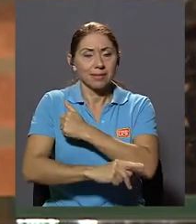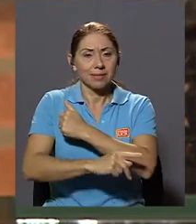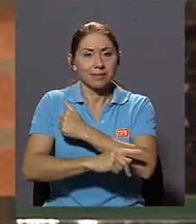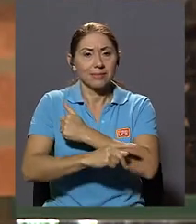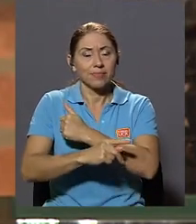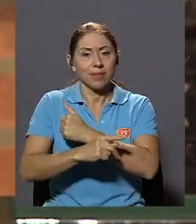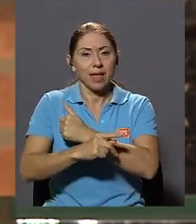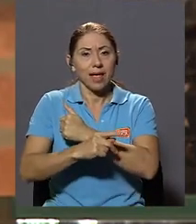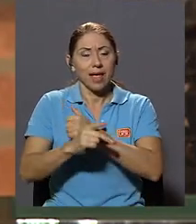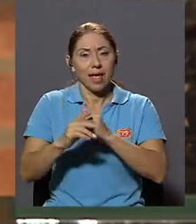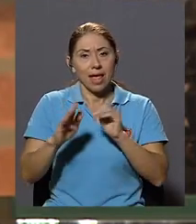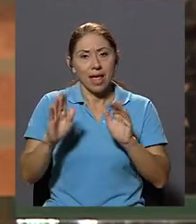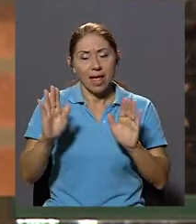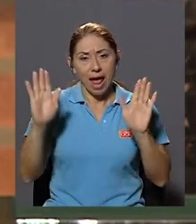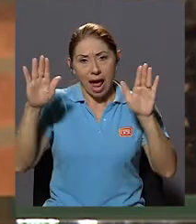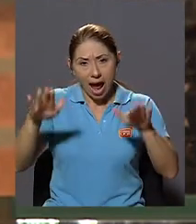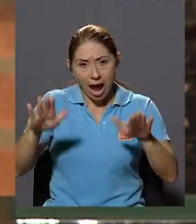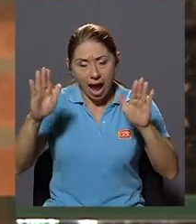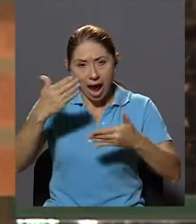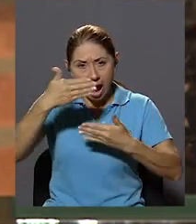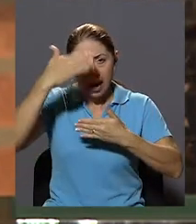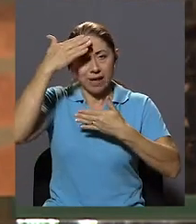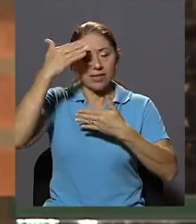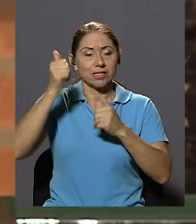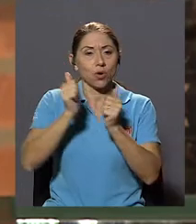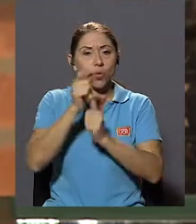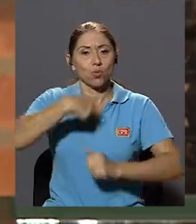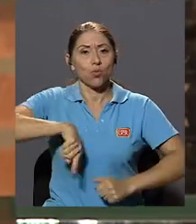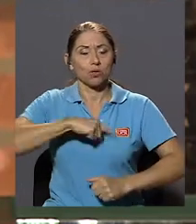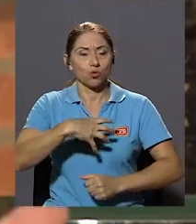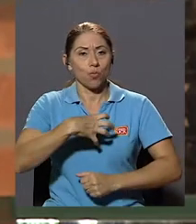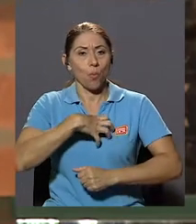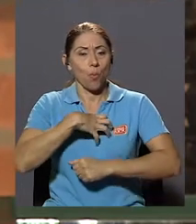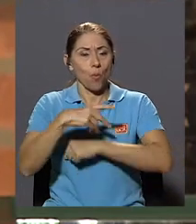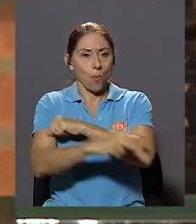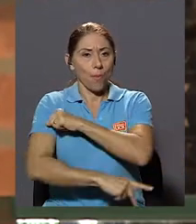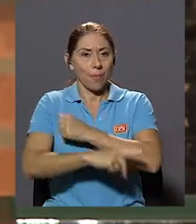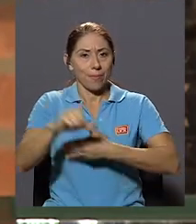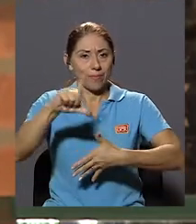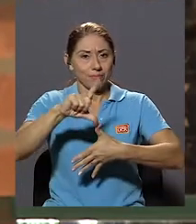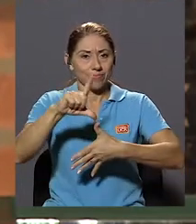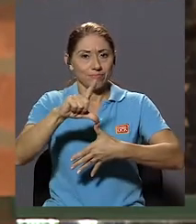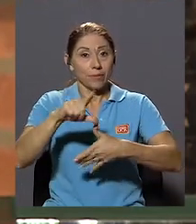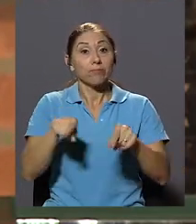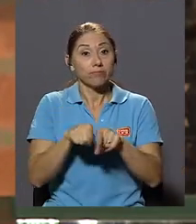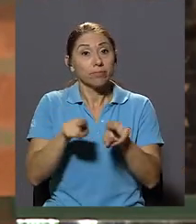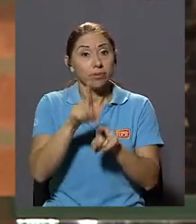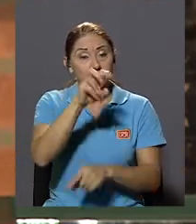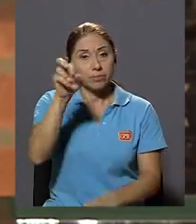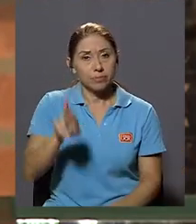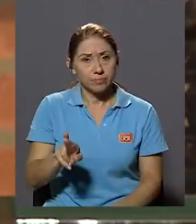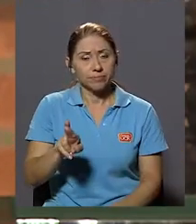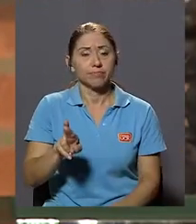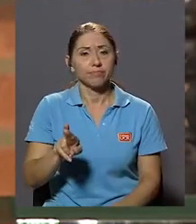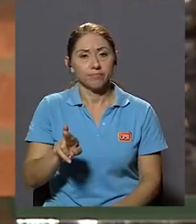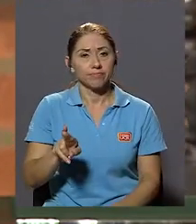árabes Con nuestros propios países latinoamericanos Y Costa Rica no es una excepción